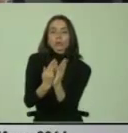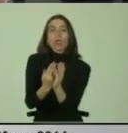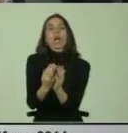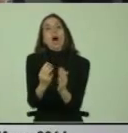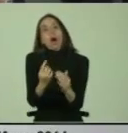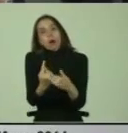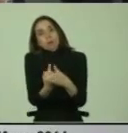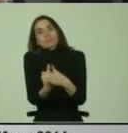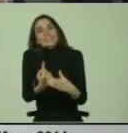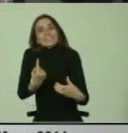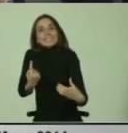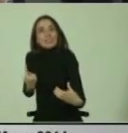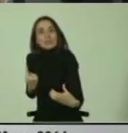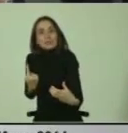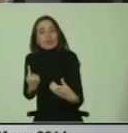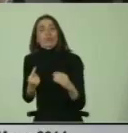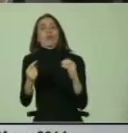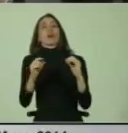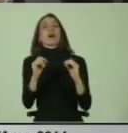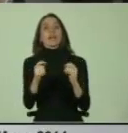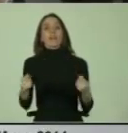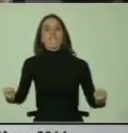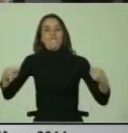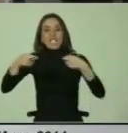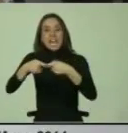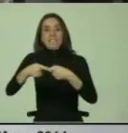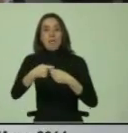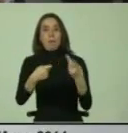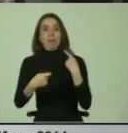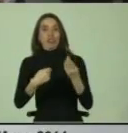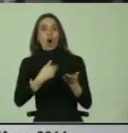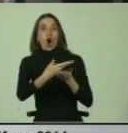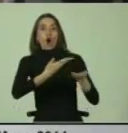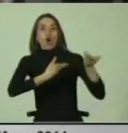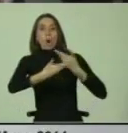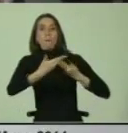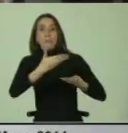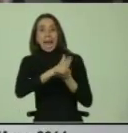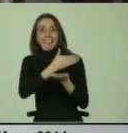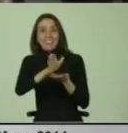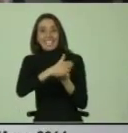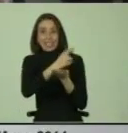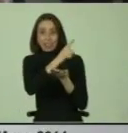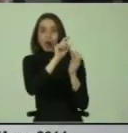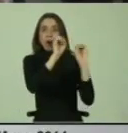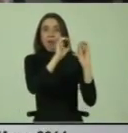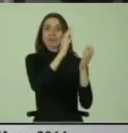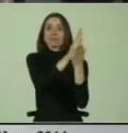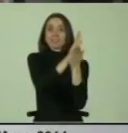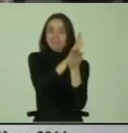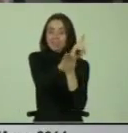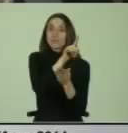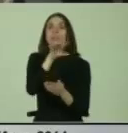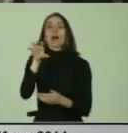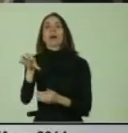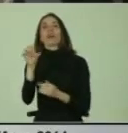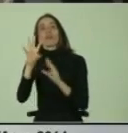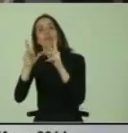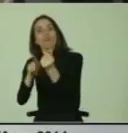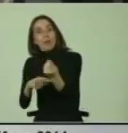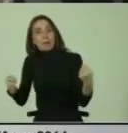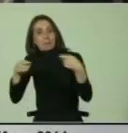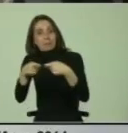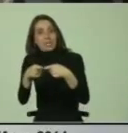Por otro lado, el modelo de financiamiento compartido también está ampliando las brechas entre la educación que se ofrece a los más ricos y a los que tienen